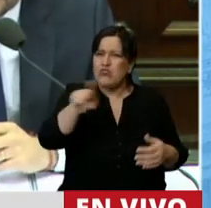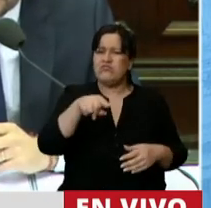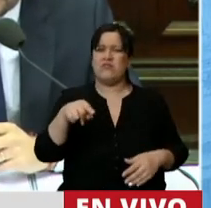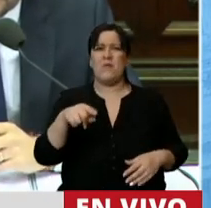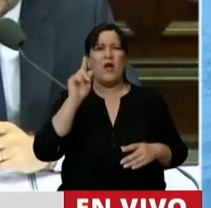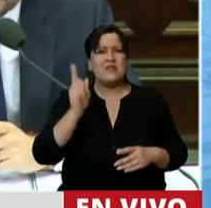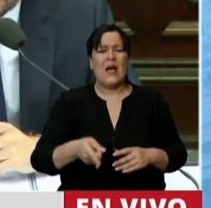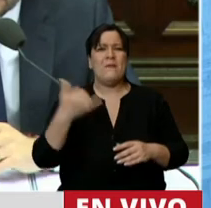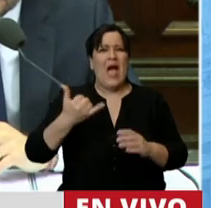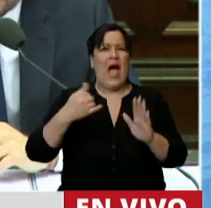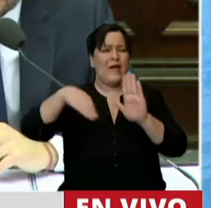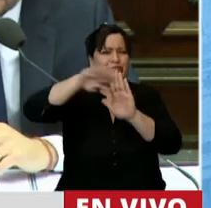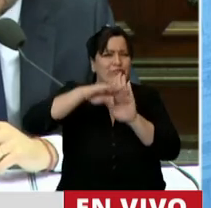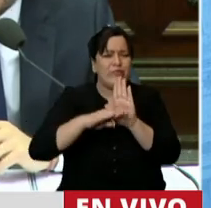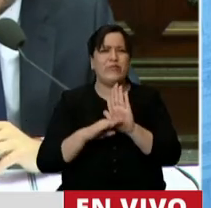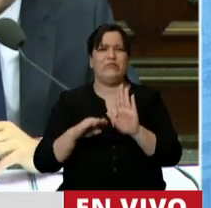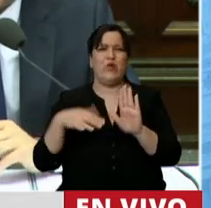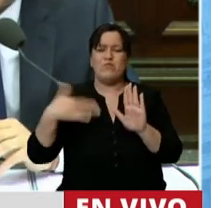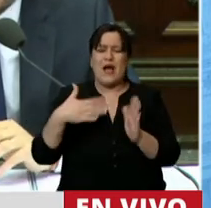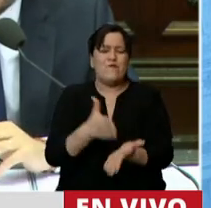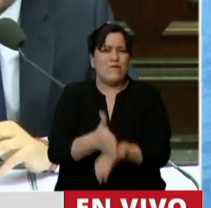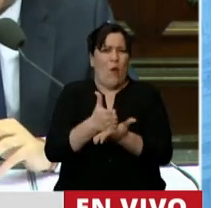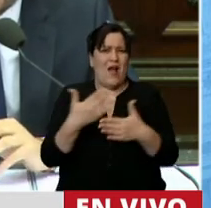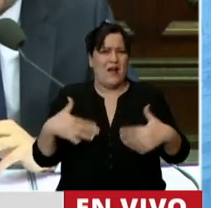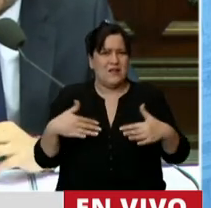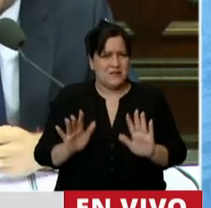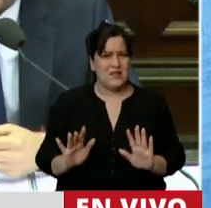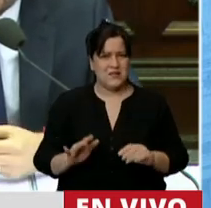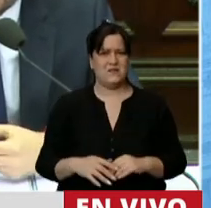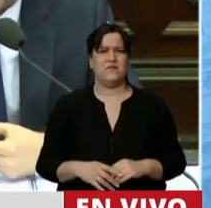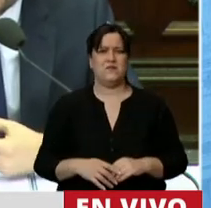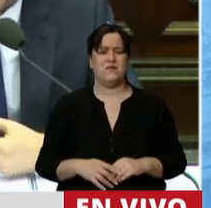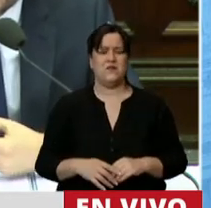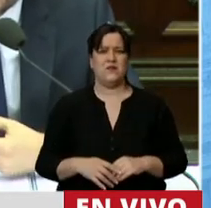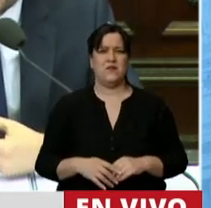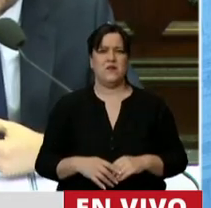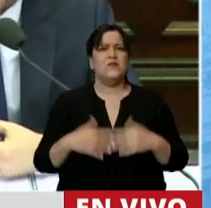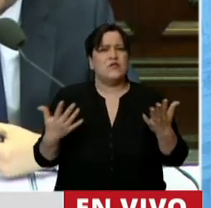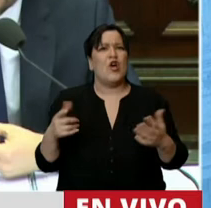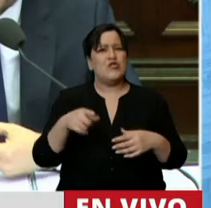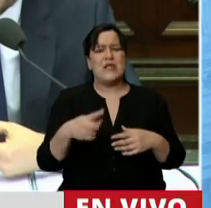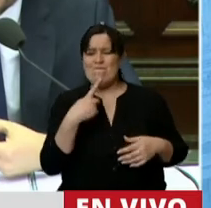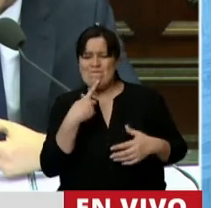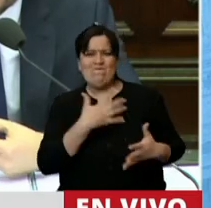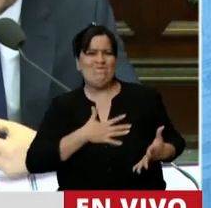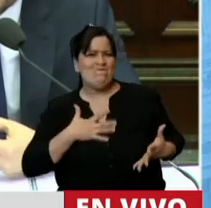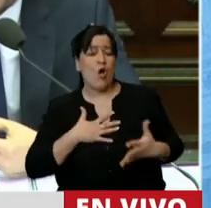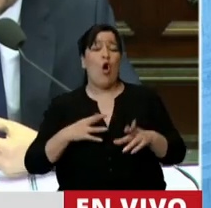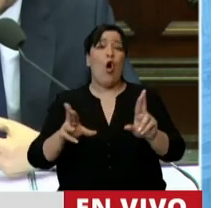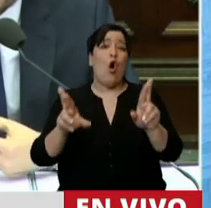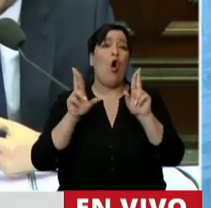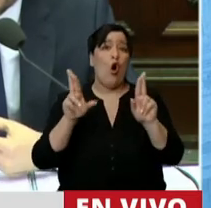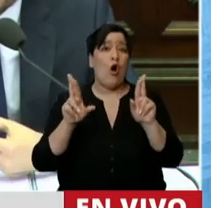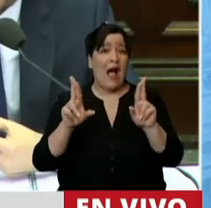cláusulas colectivas que son más duras que la de los últimos bonos. Entonces, sin certidumbre, ojalá